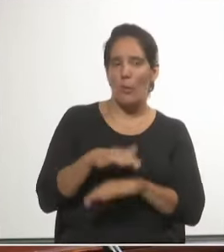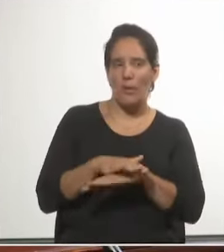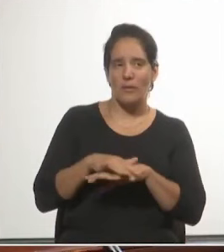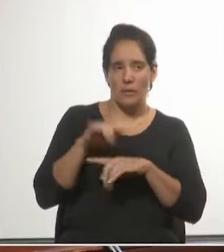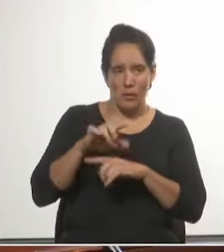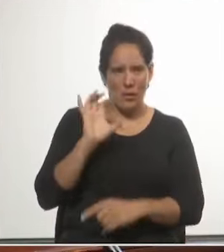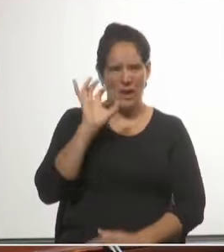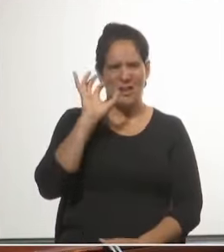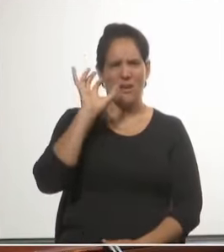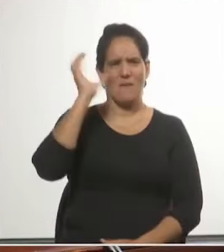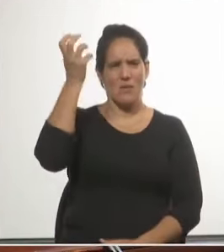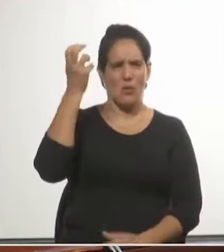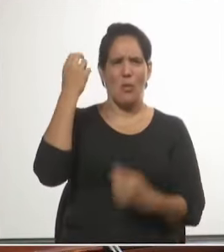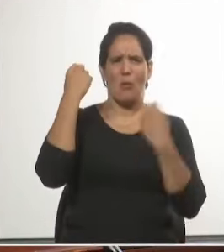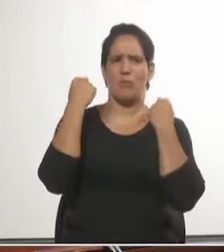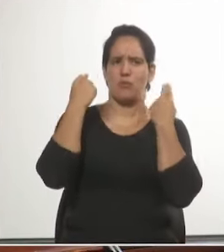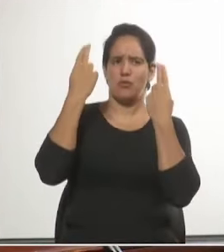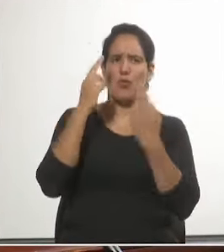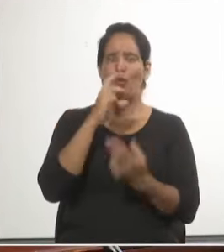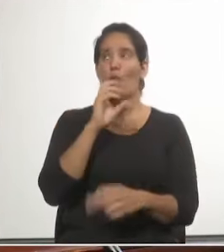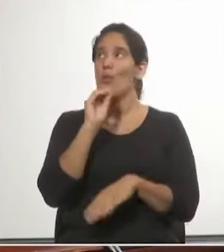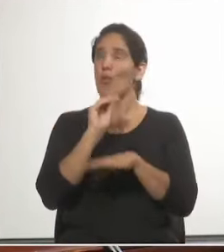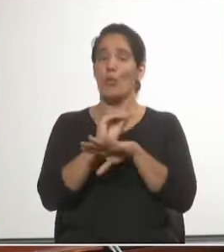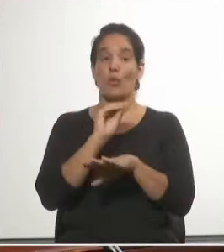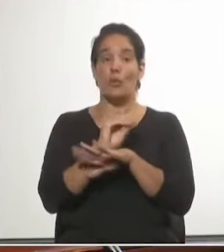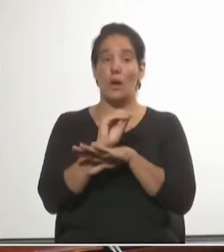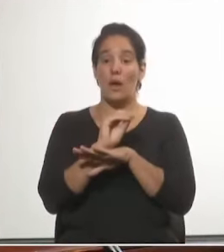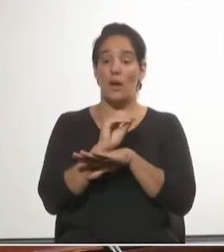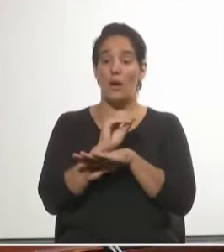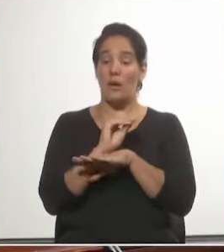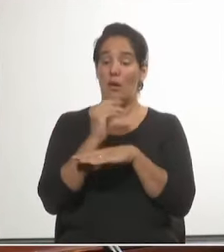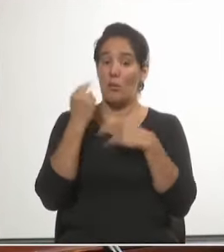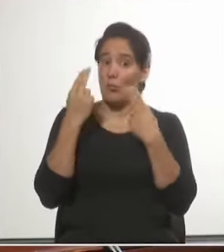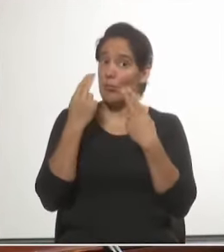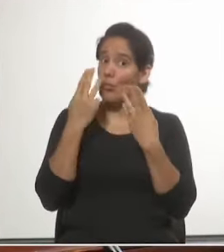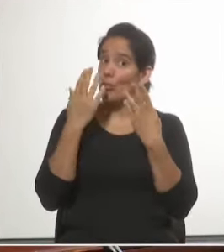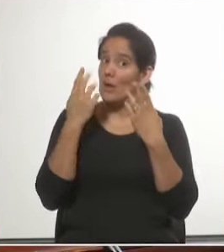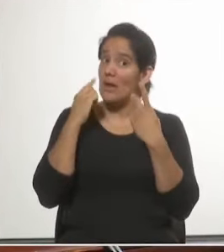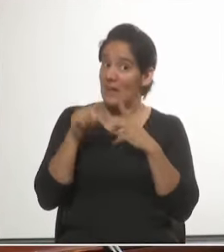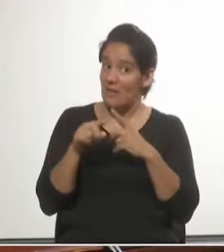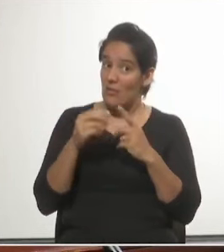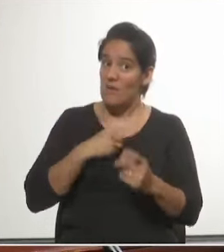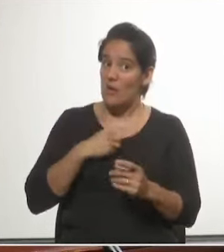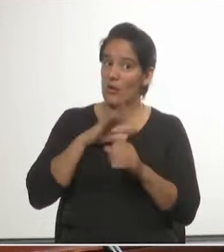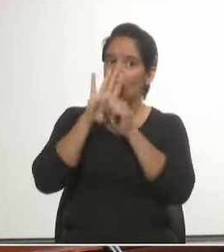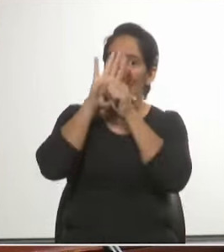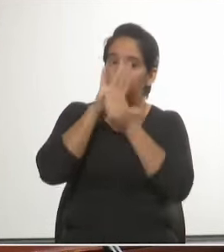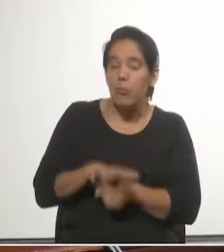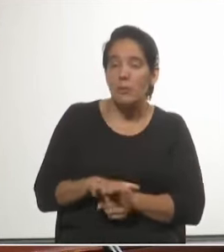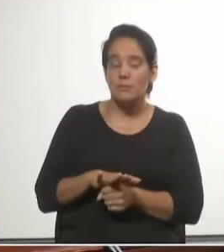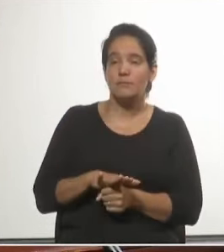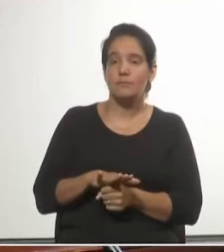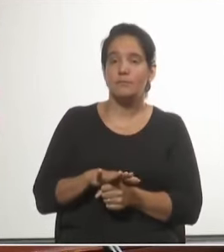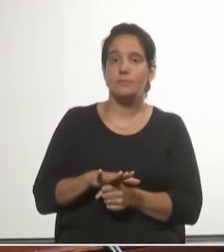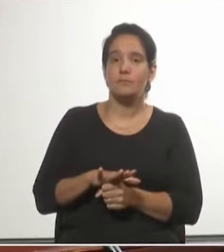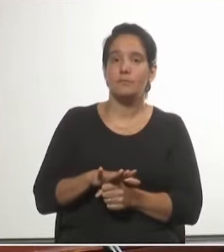una revolución cultural que hay en el mundo, están en la picota. A veces,